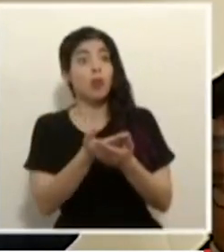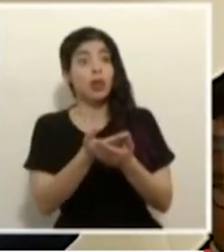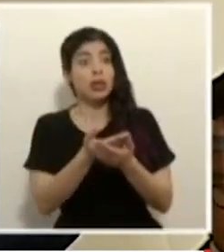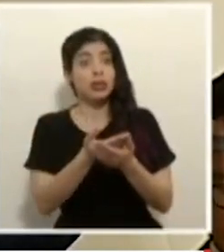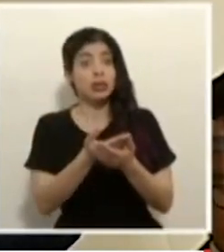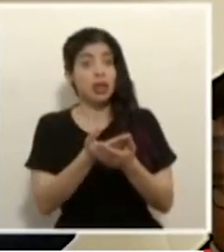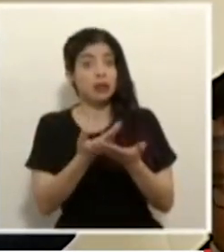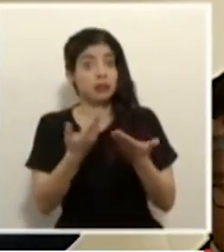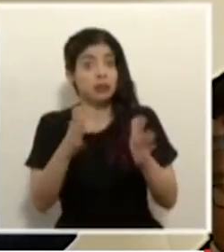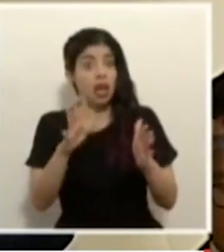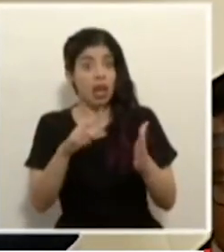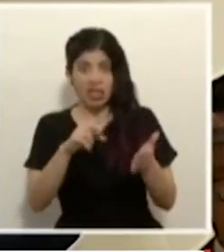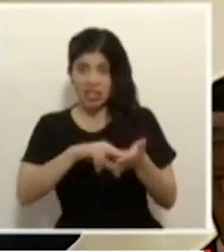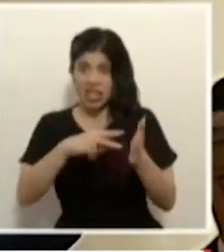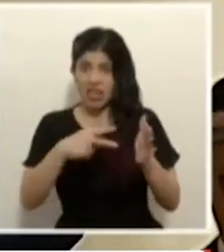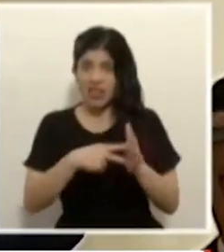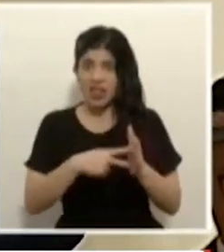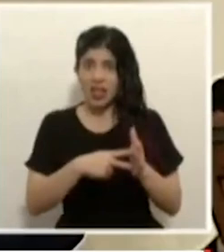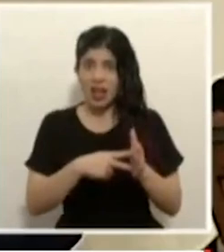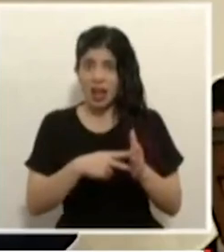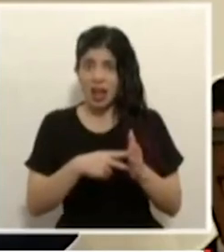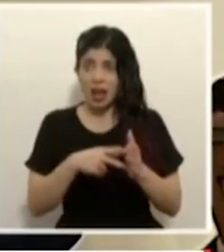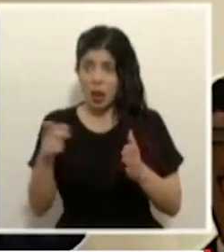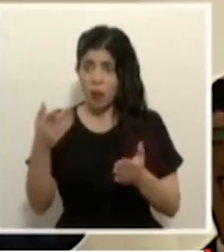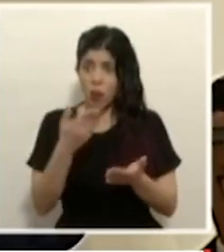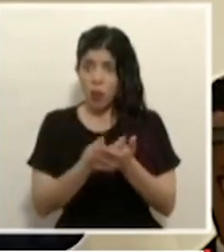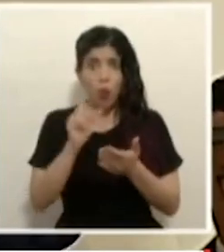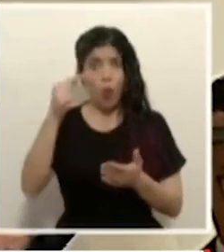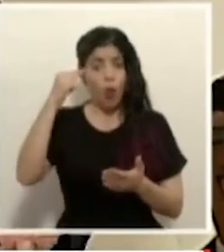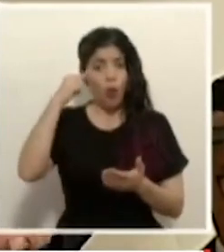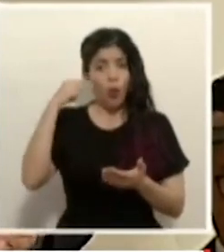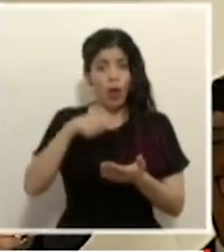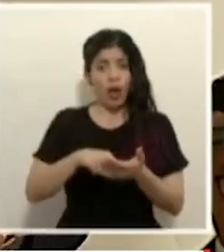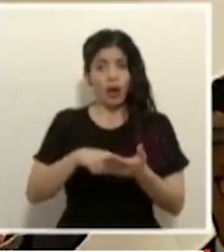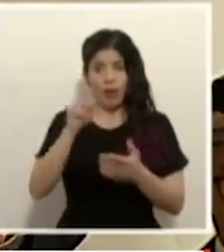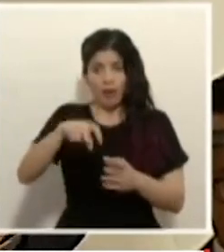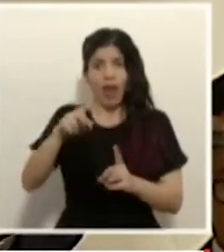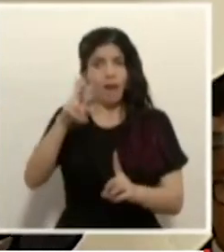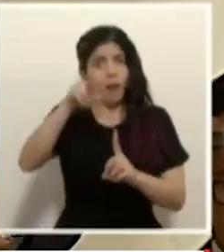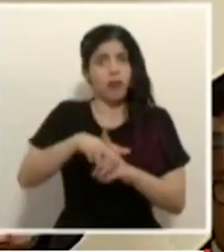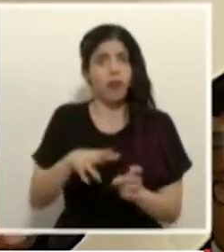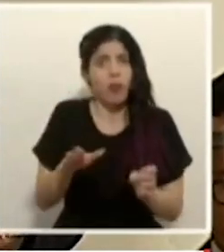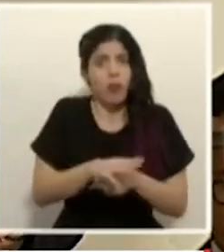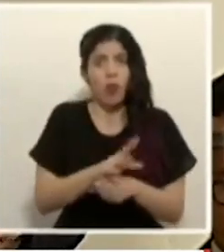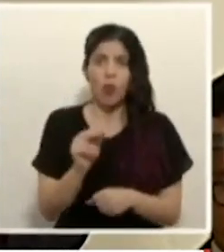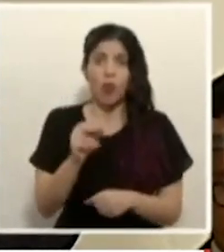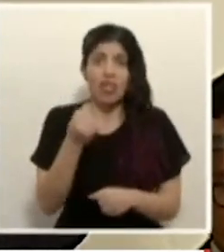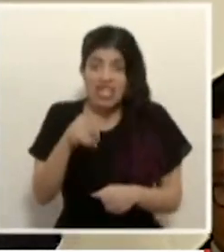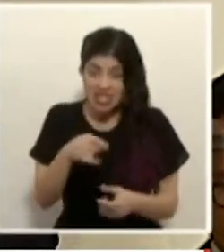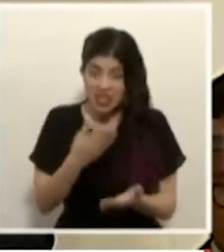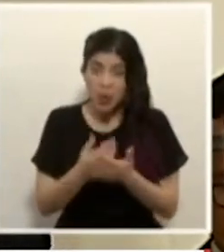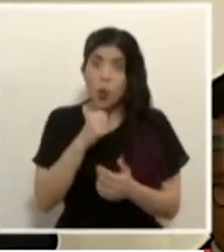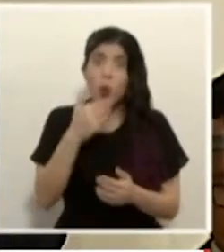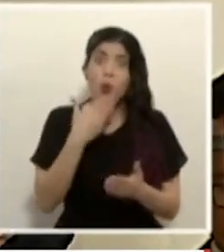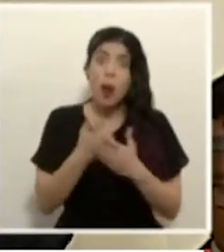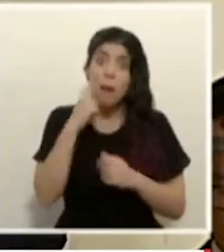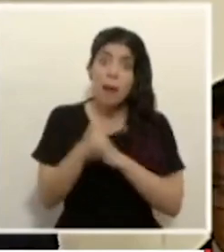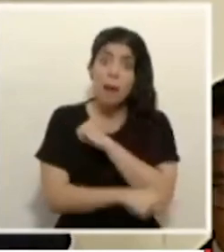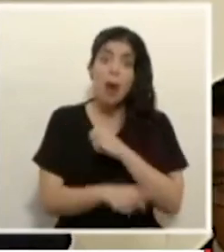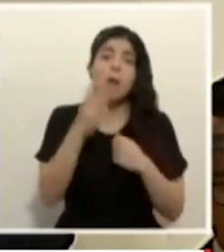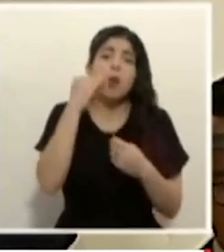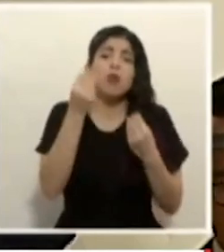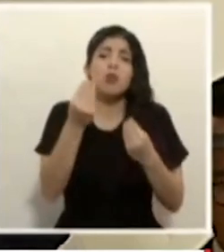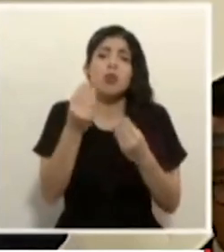se no tiene que ser porque el gobierno la adopte como tal sobre todo si no es buena para un país porque también he recibido muchas